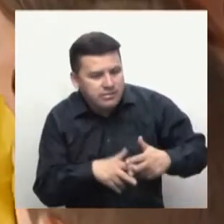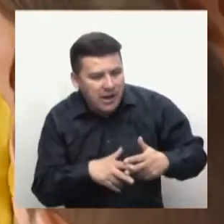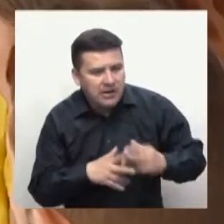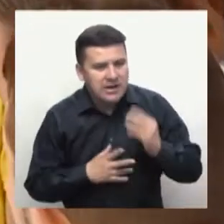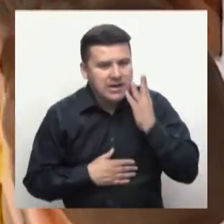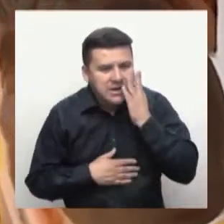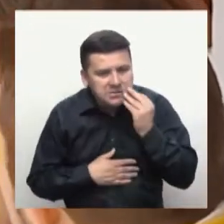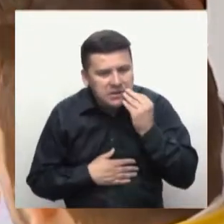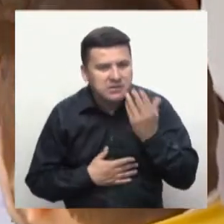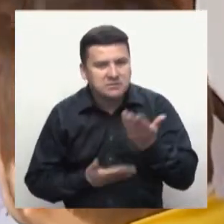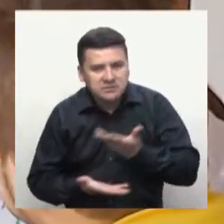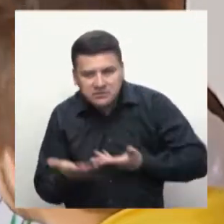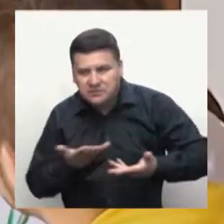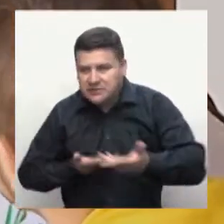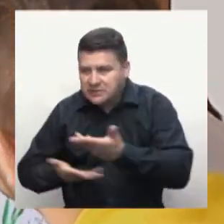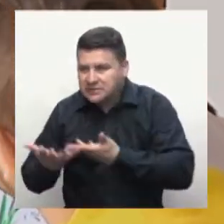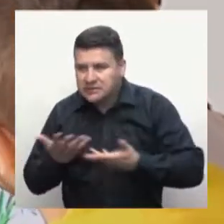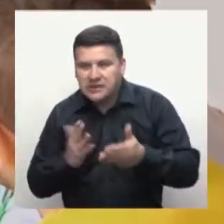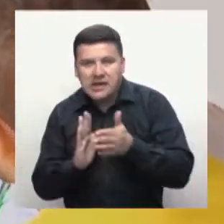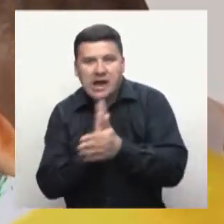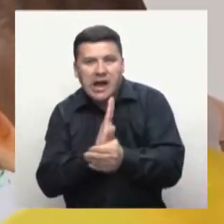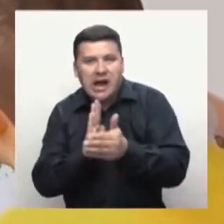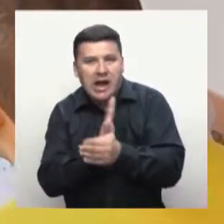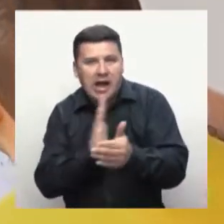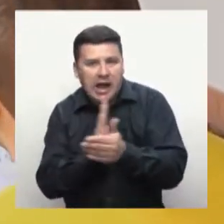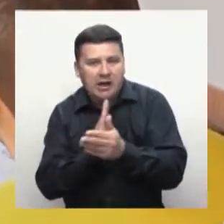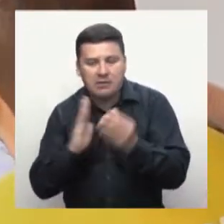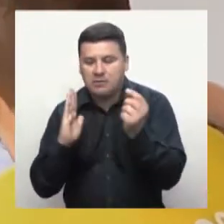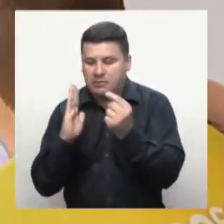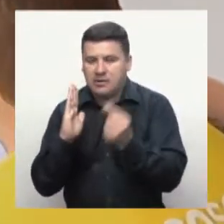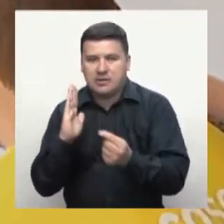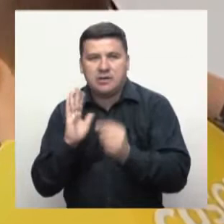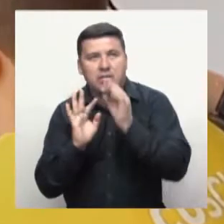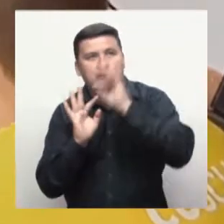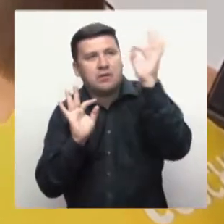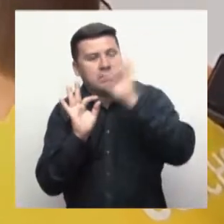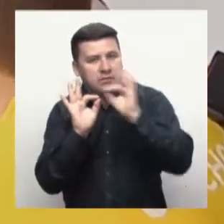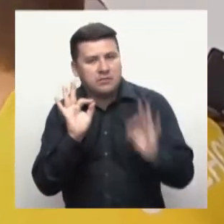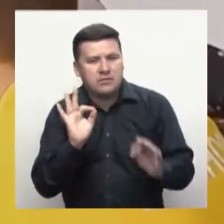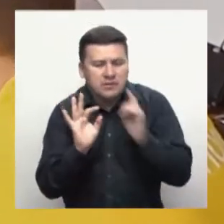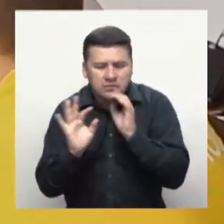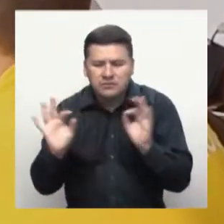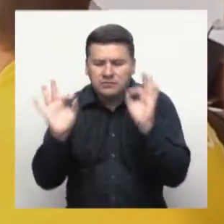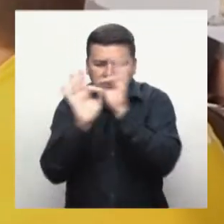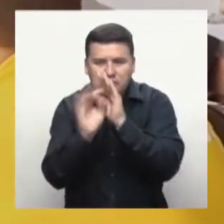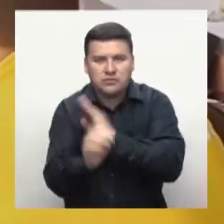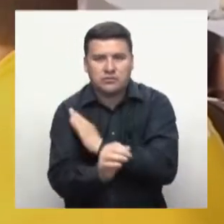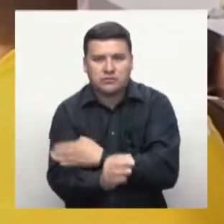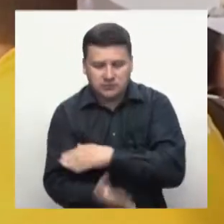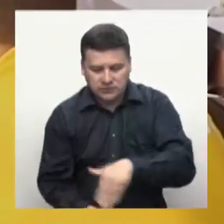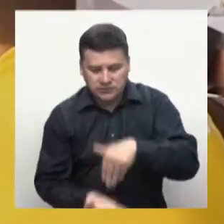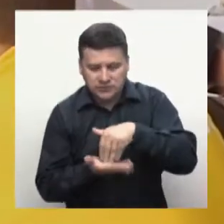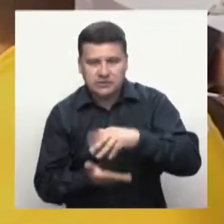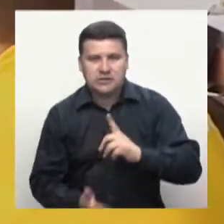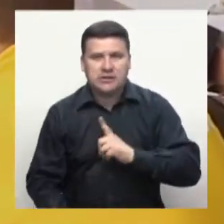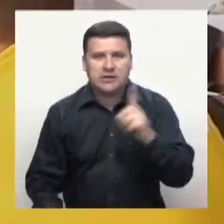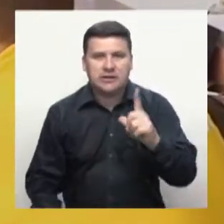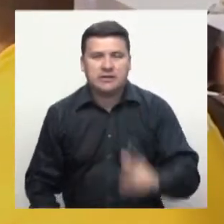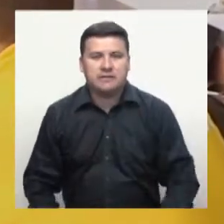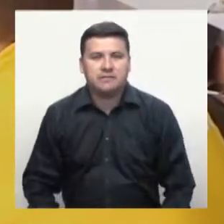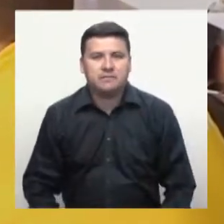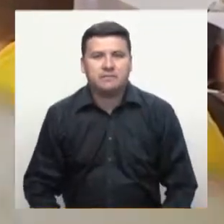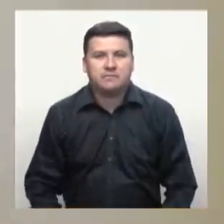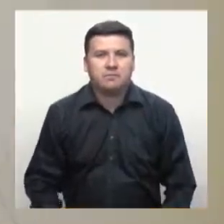con talleres y vivencias experienciales, pudieron recolectar habilidades para replicar en cada una de sus regionales, todo enfocado en fortalecer su